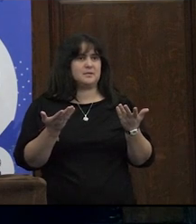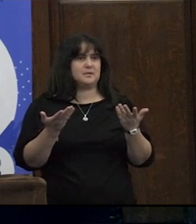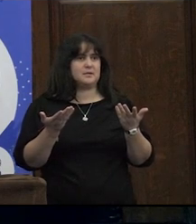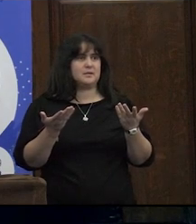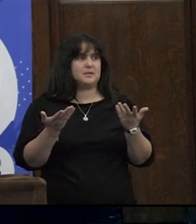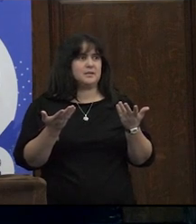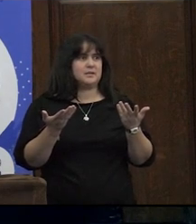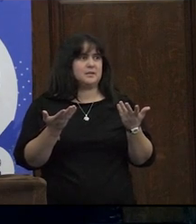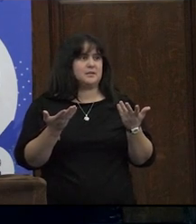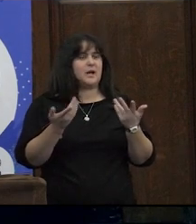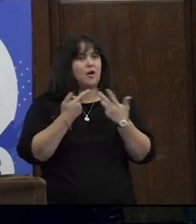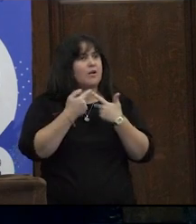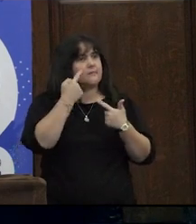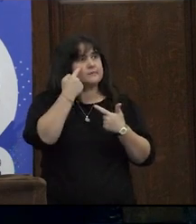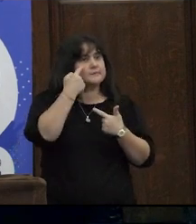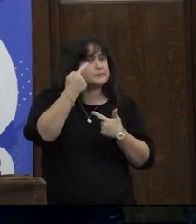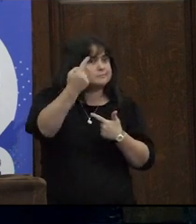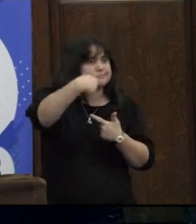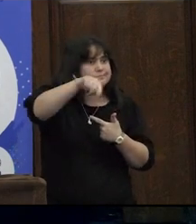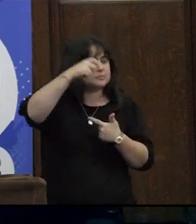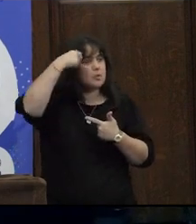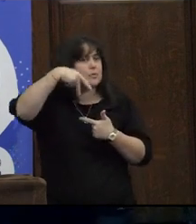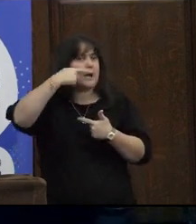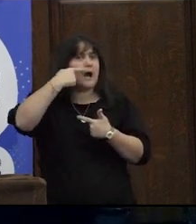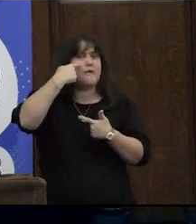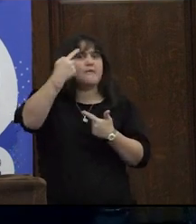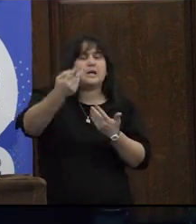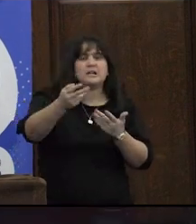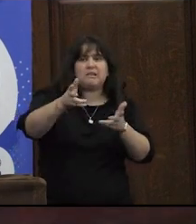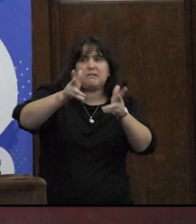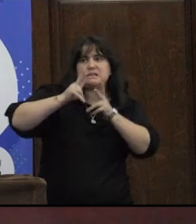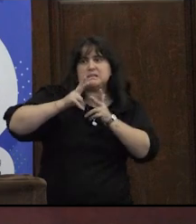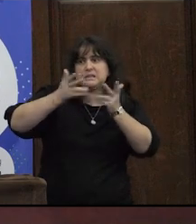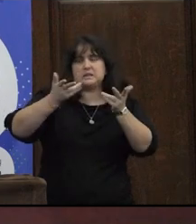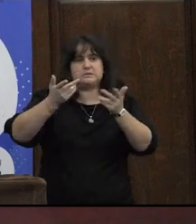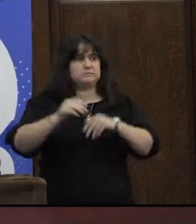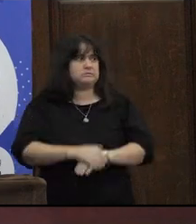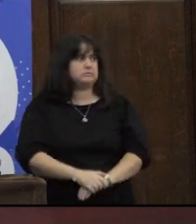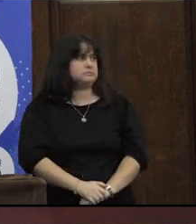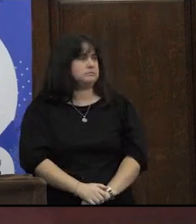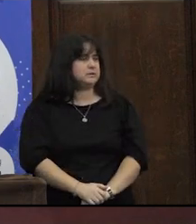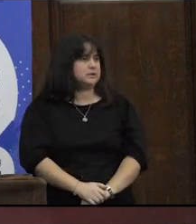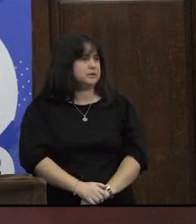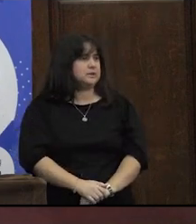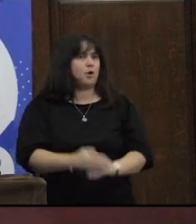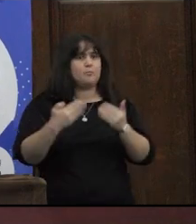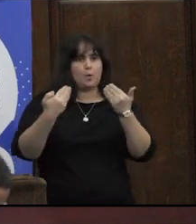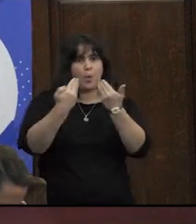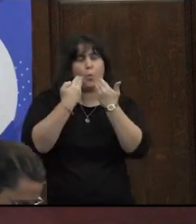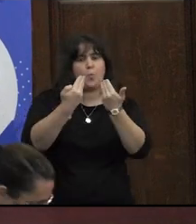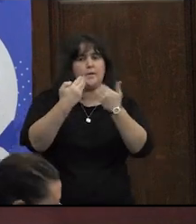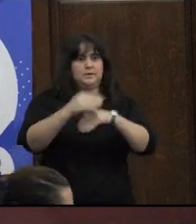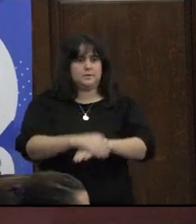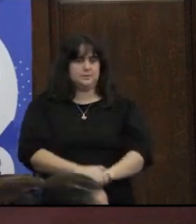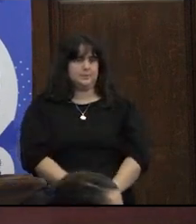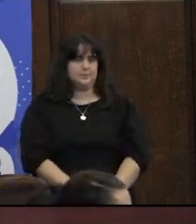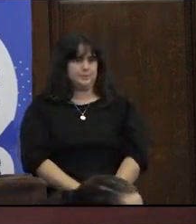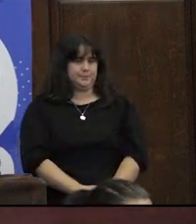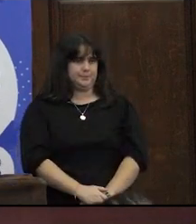aquí estamos para escuchar intervenciones señalamientos preguntas